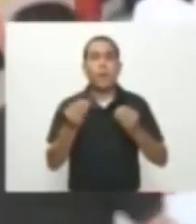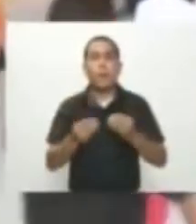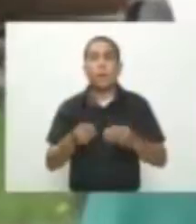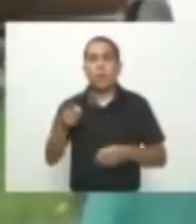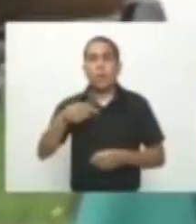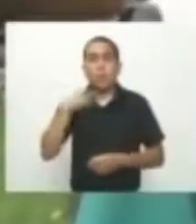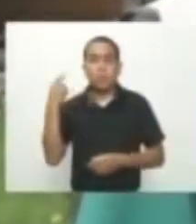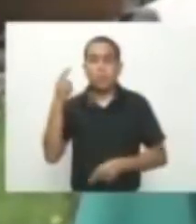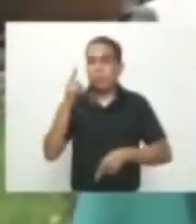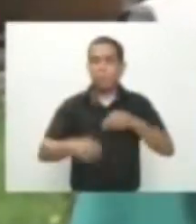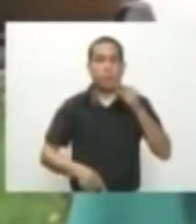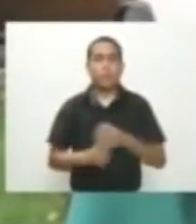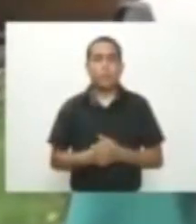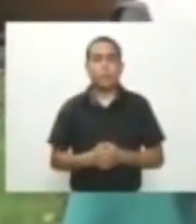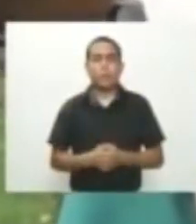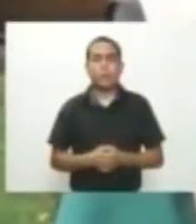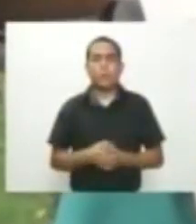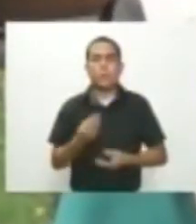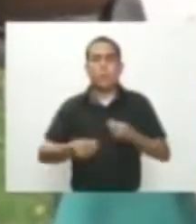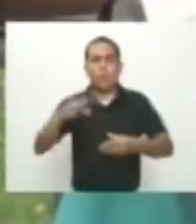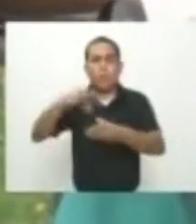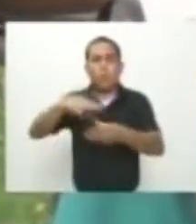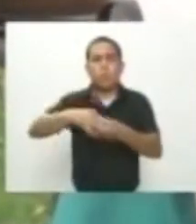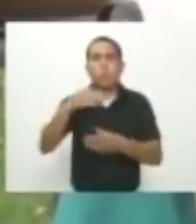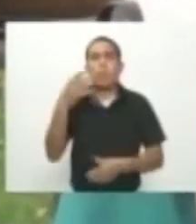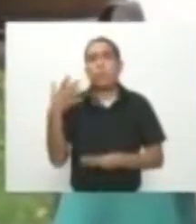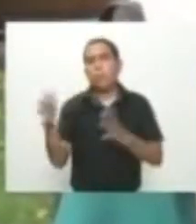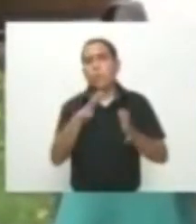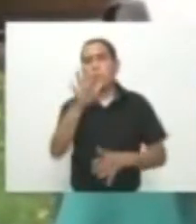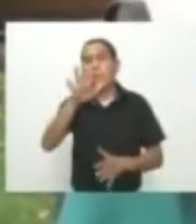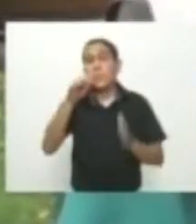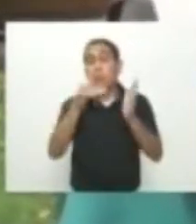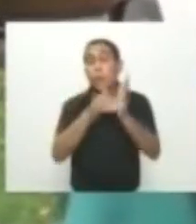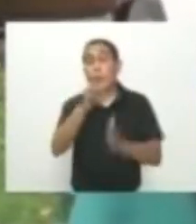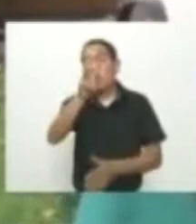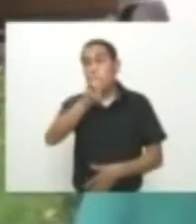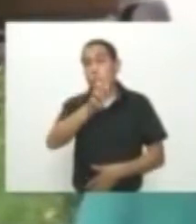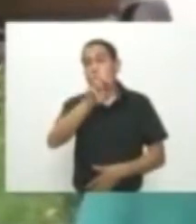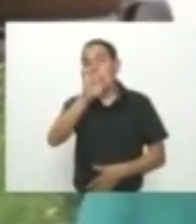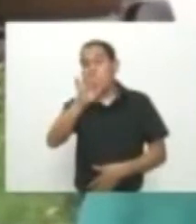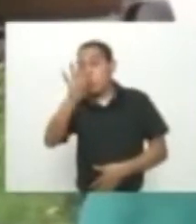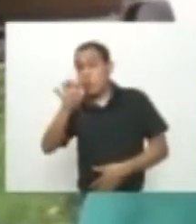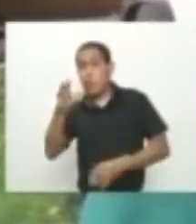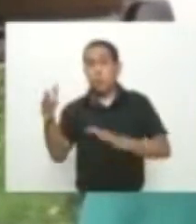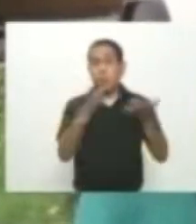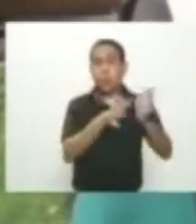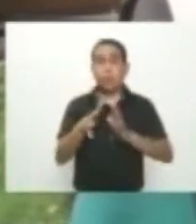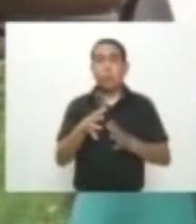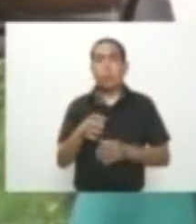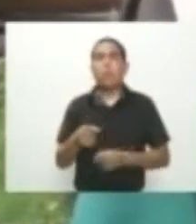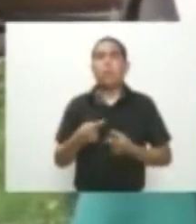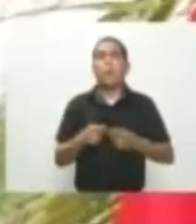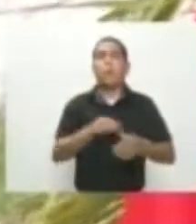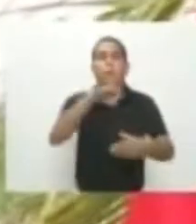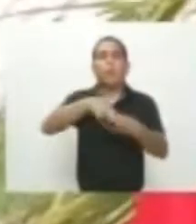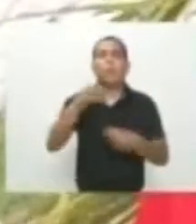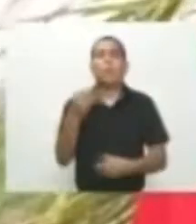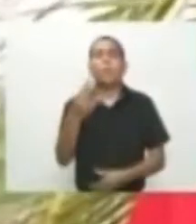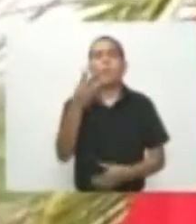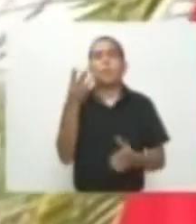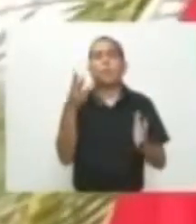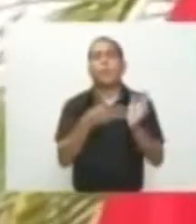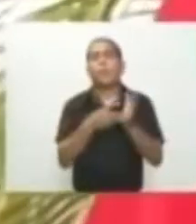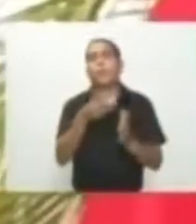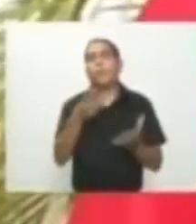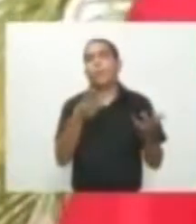este proceso El umbral de participación era 5.839 y participaron 3.821 Los problemas